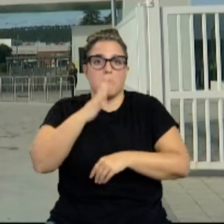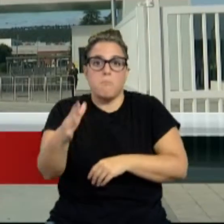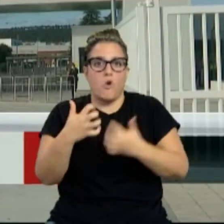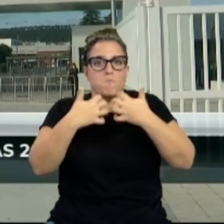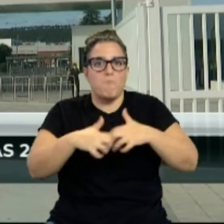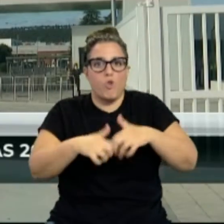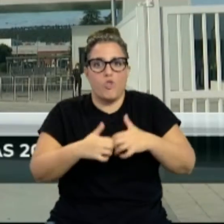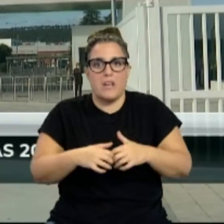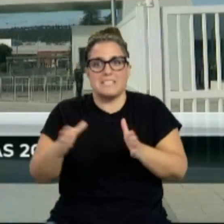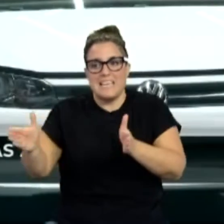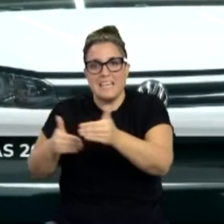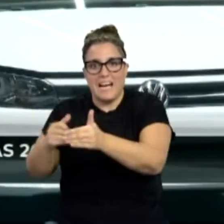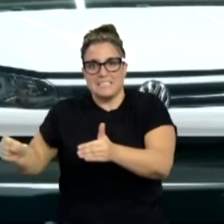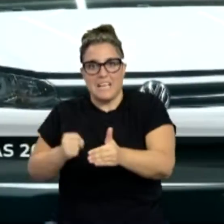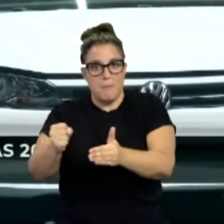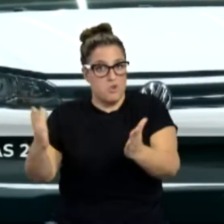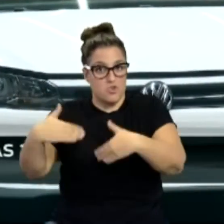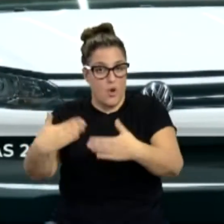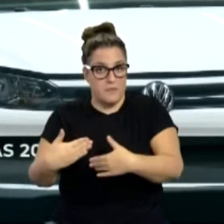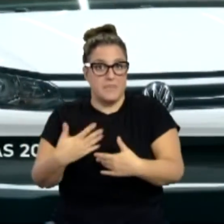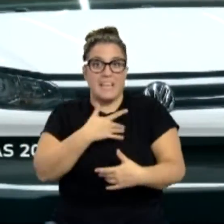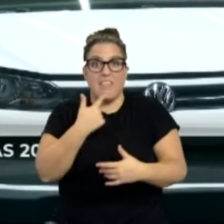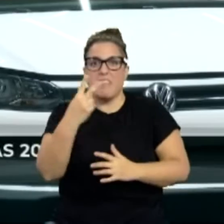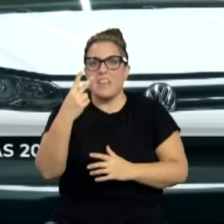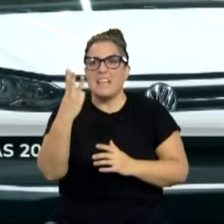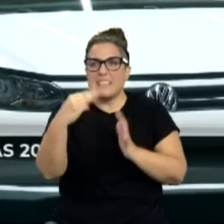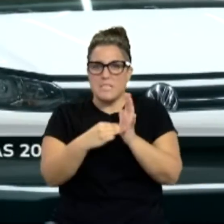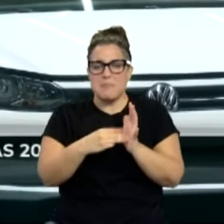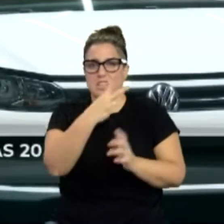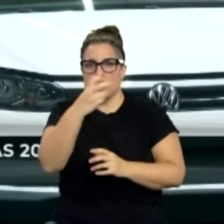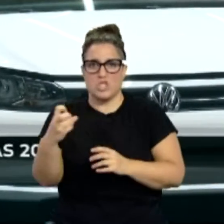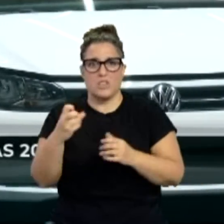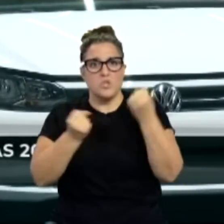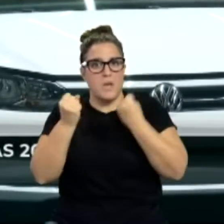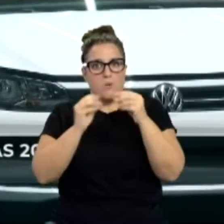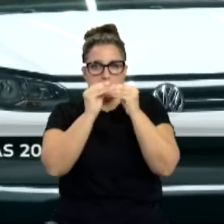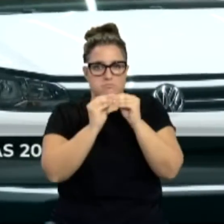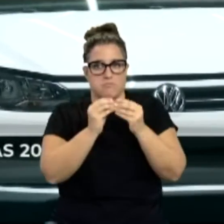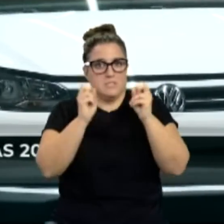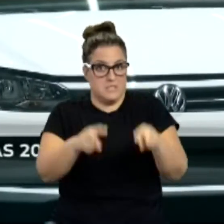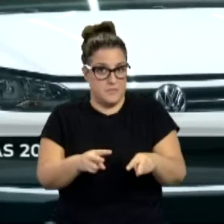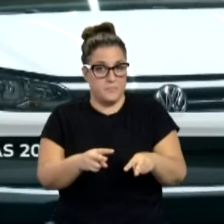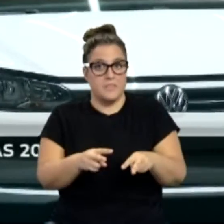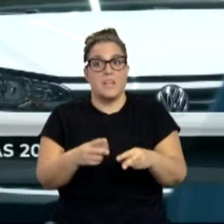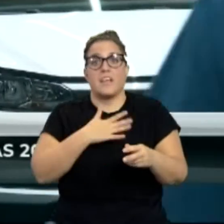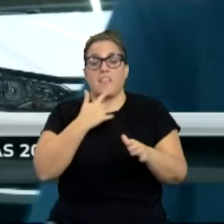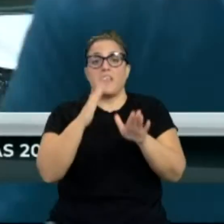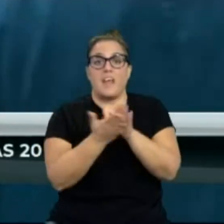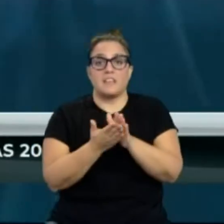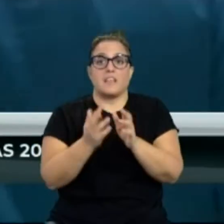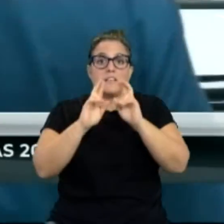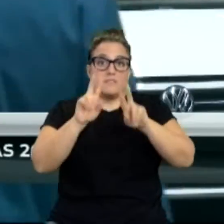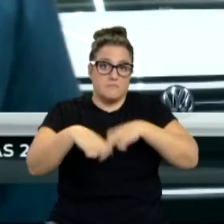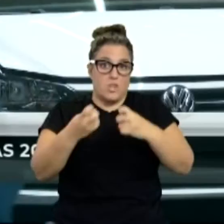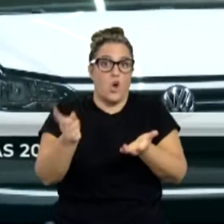de motores y cajas de cambio. Esto supondrá dejar de ensamblar unos 3.200 vehículos. Volkswagen reactiva el ERTE que ha solicitado que